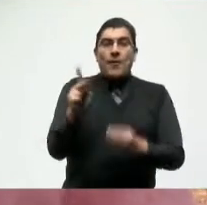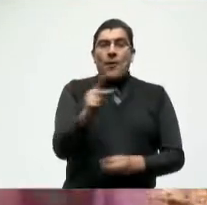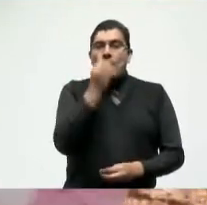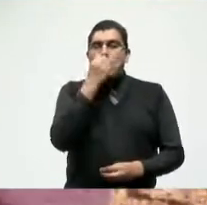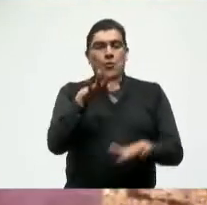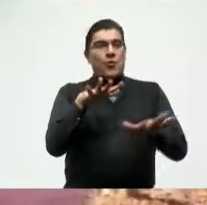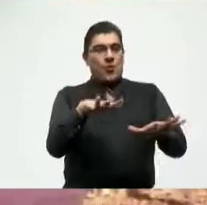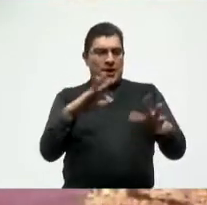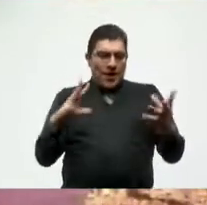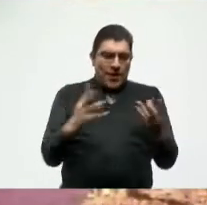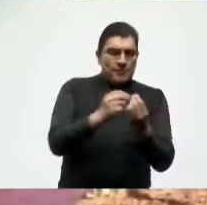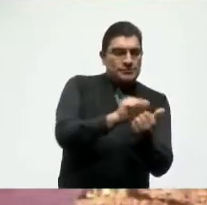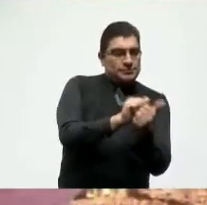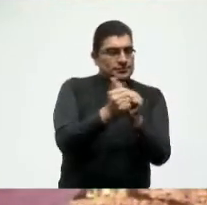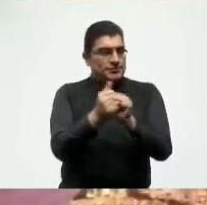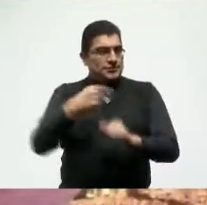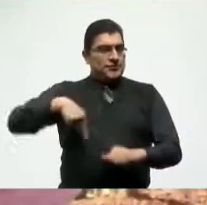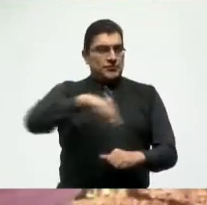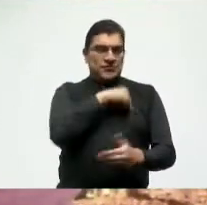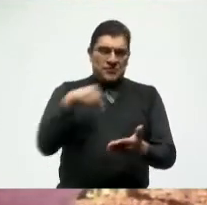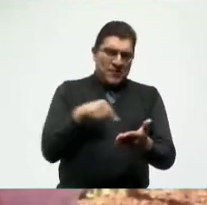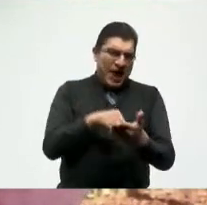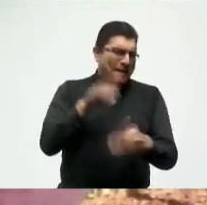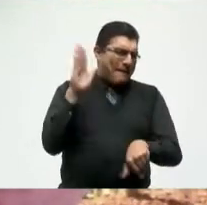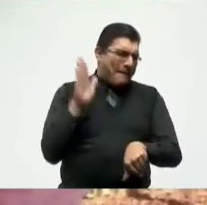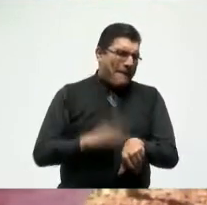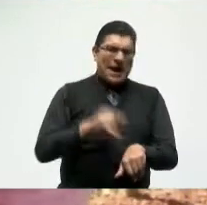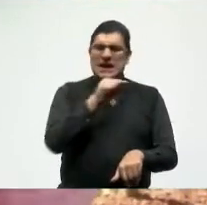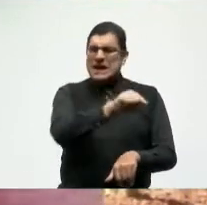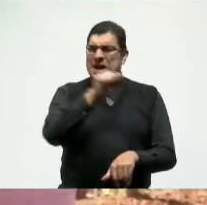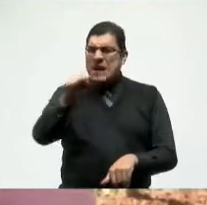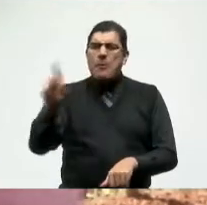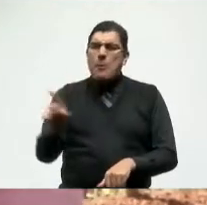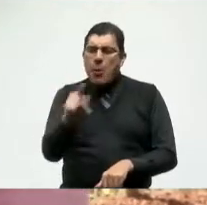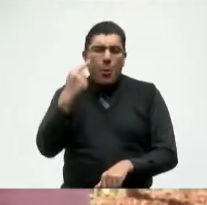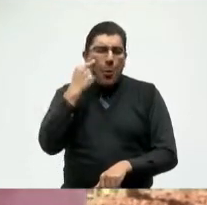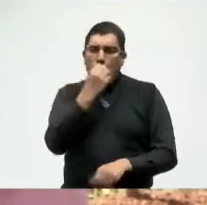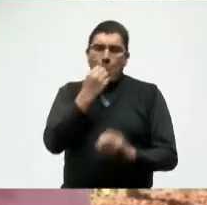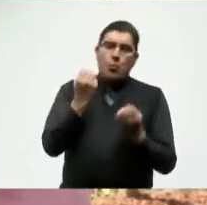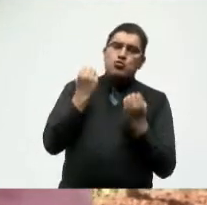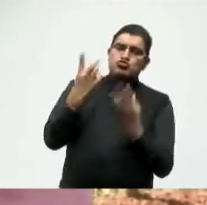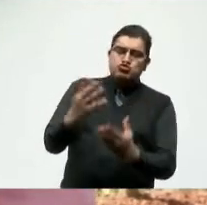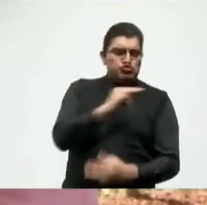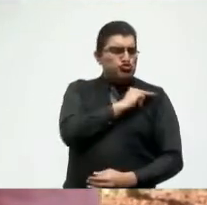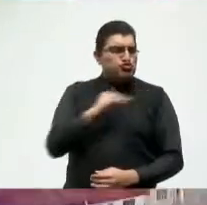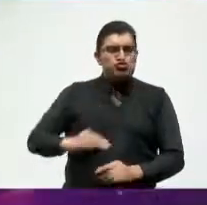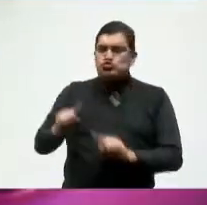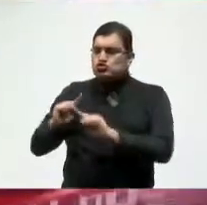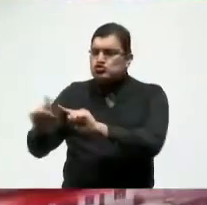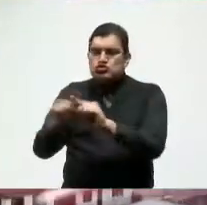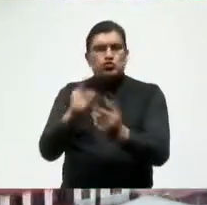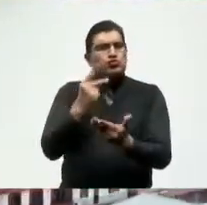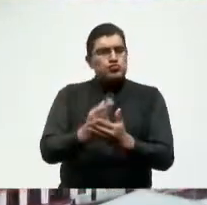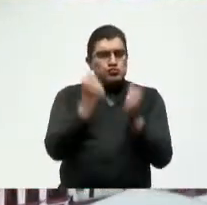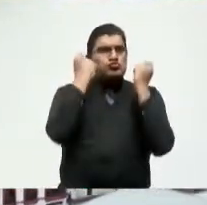mágicos convirtiéndonos en entidad con más municipios que han recibido este reconocimiento.